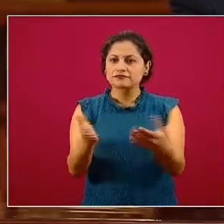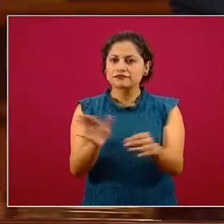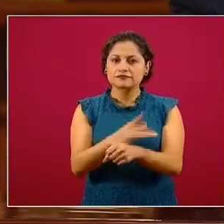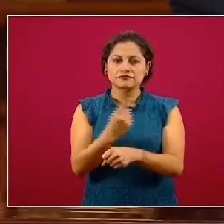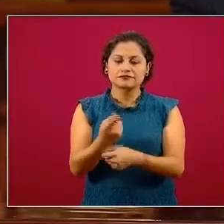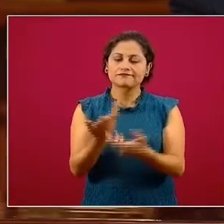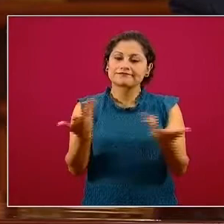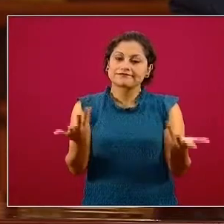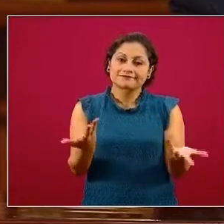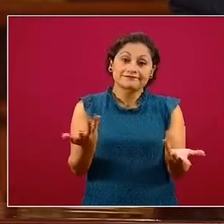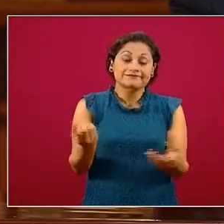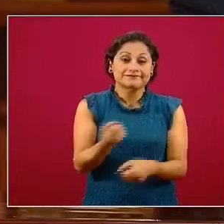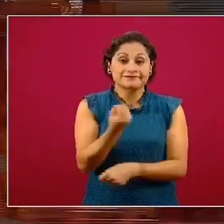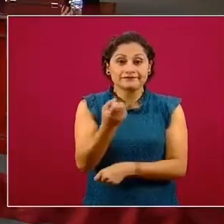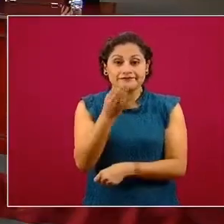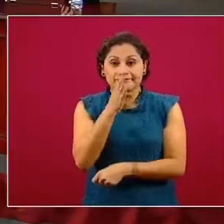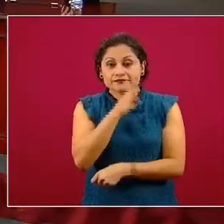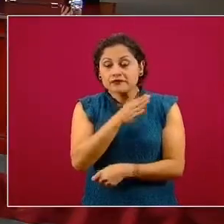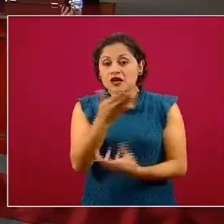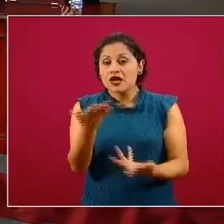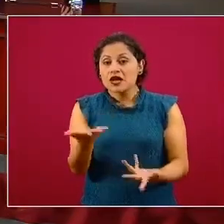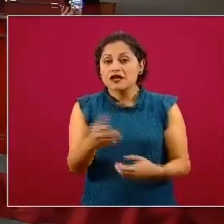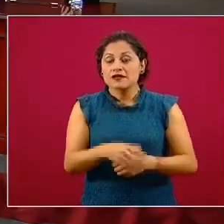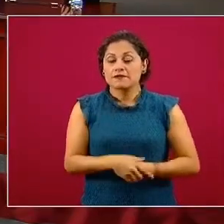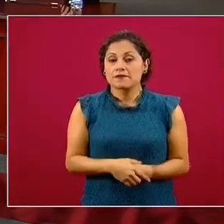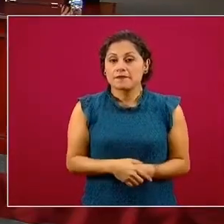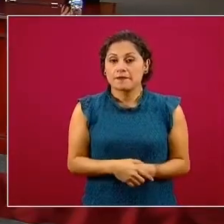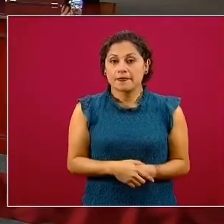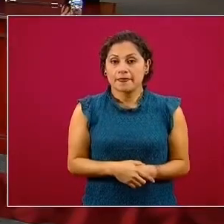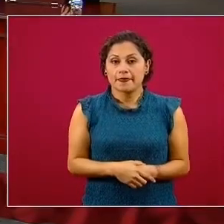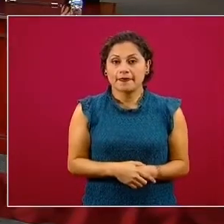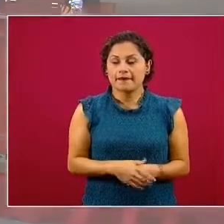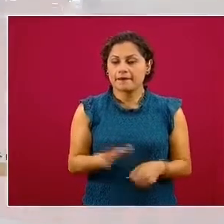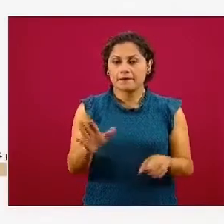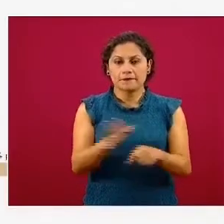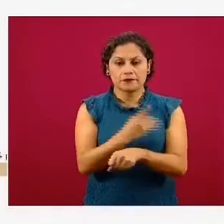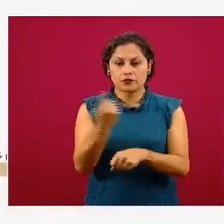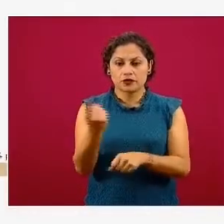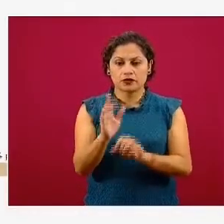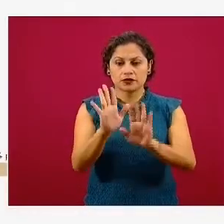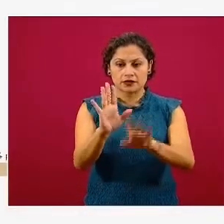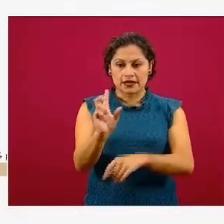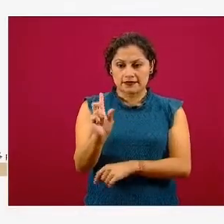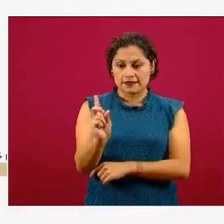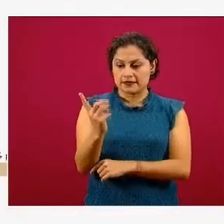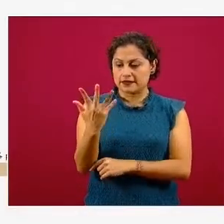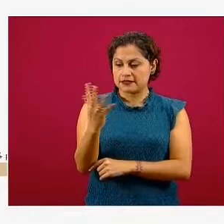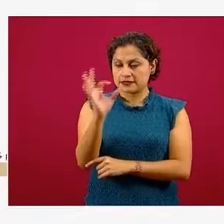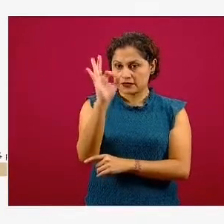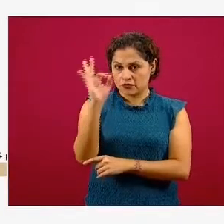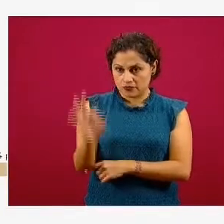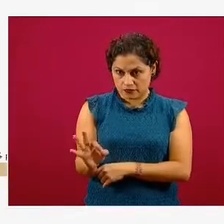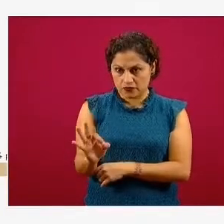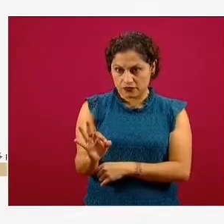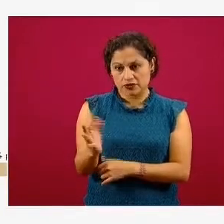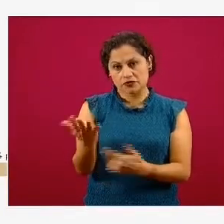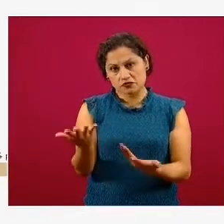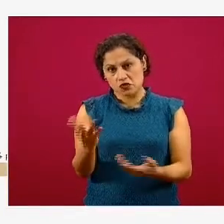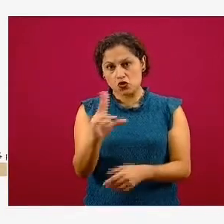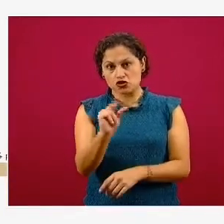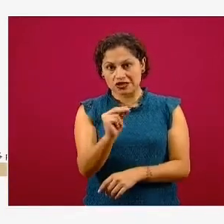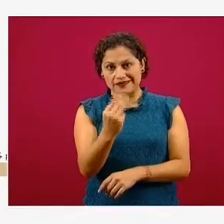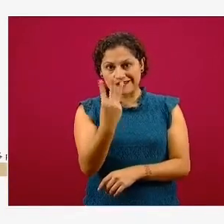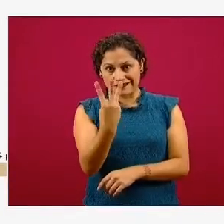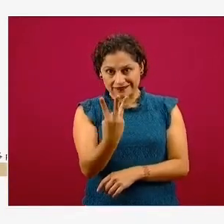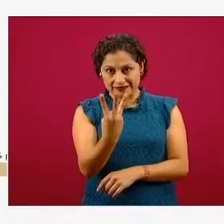desafortunado desenlace. El 35%, es decir, a 83 cuentas,